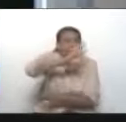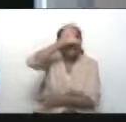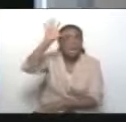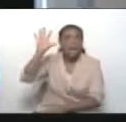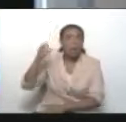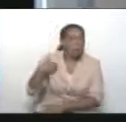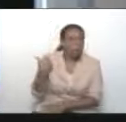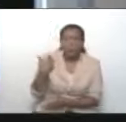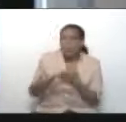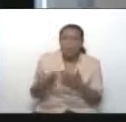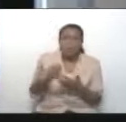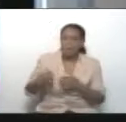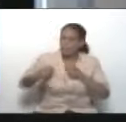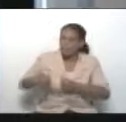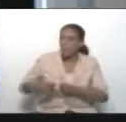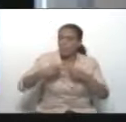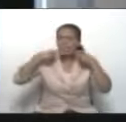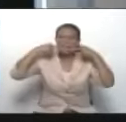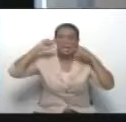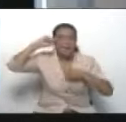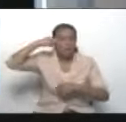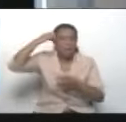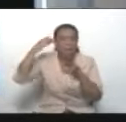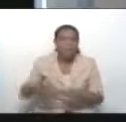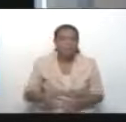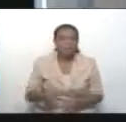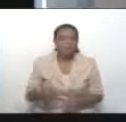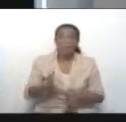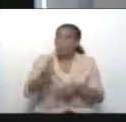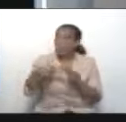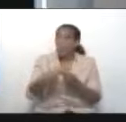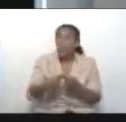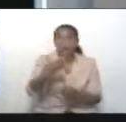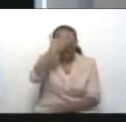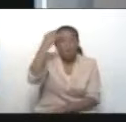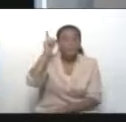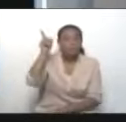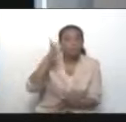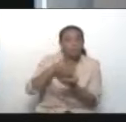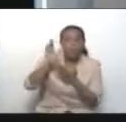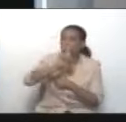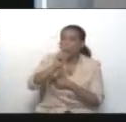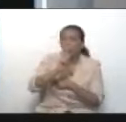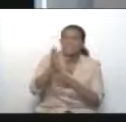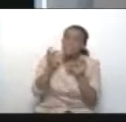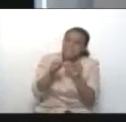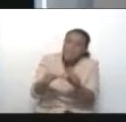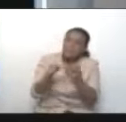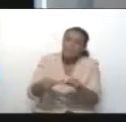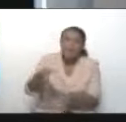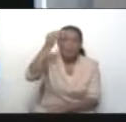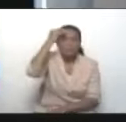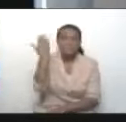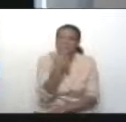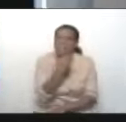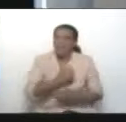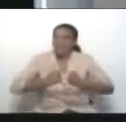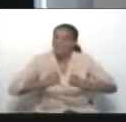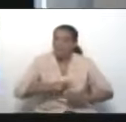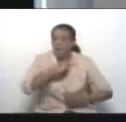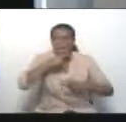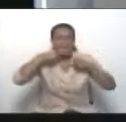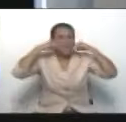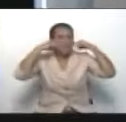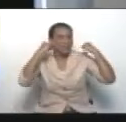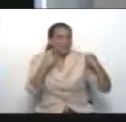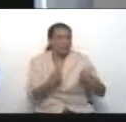vamos juntos con tu sonrisa fuerte. Nunca te olvidaremos en tu valentía, en tu carcajada diaria, en tu